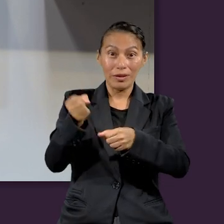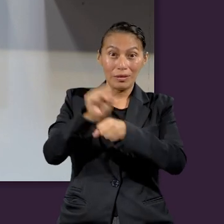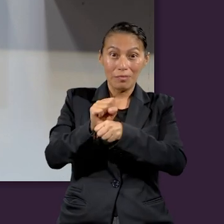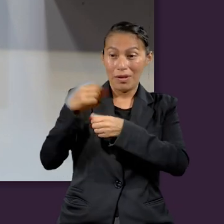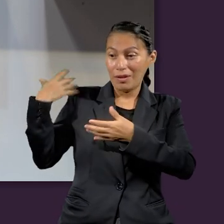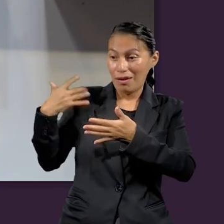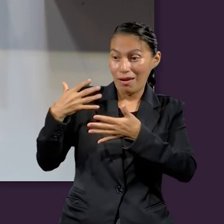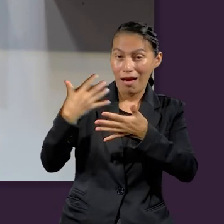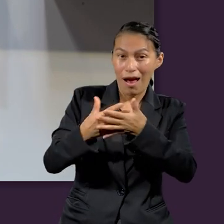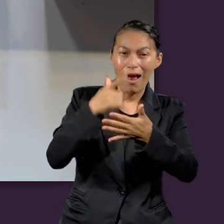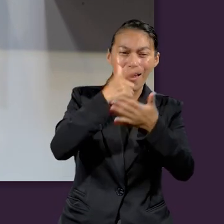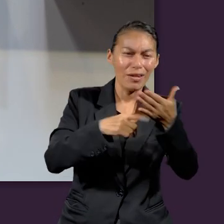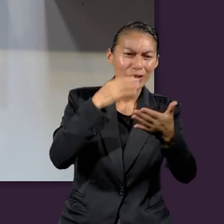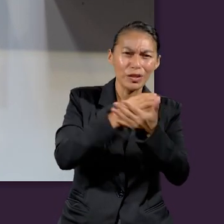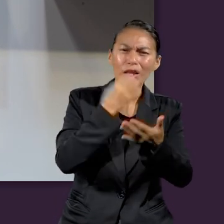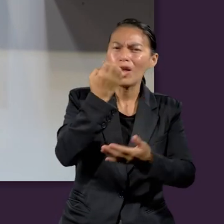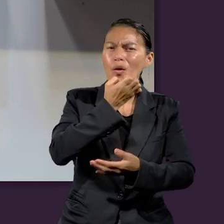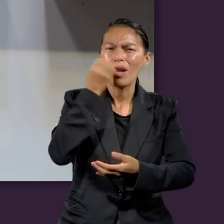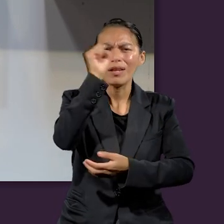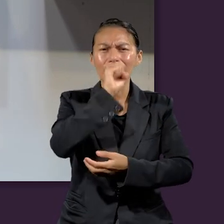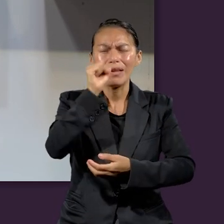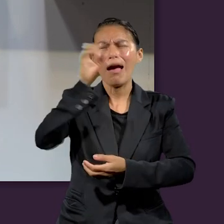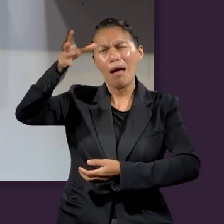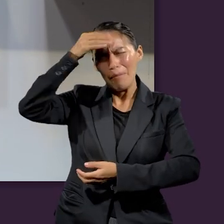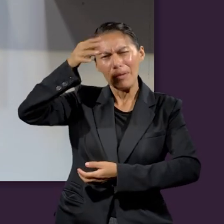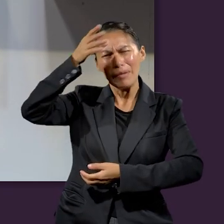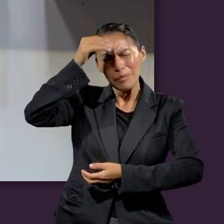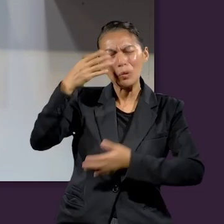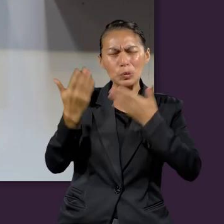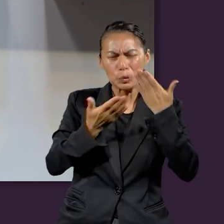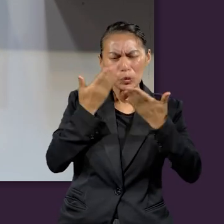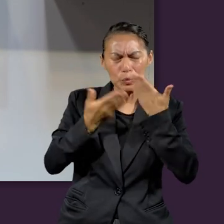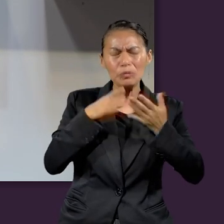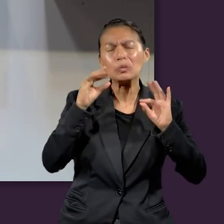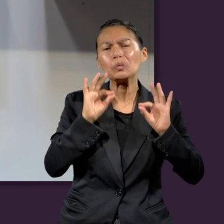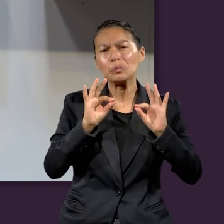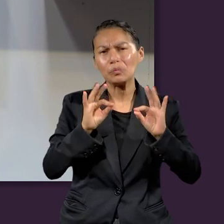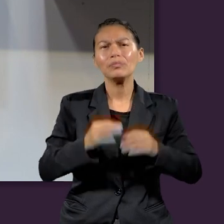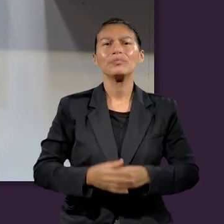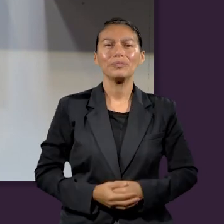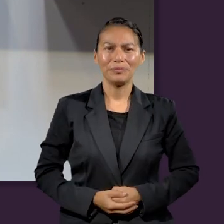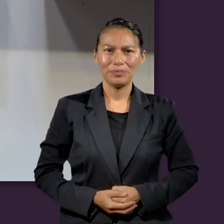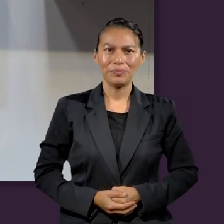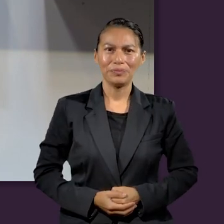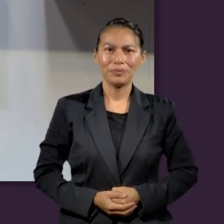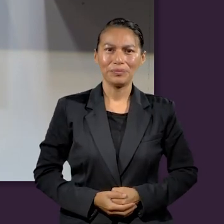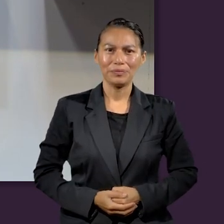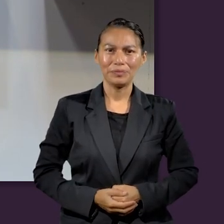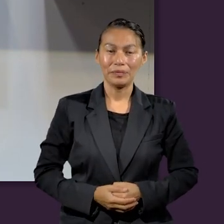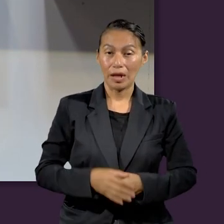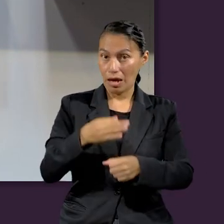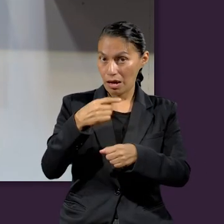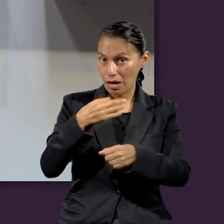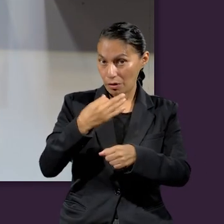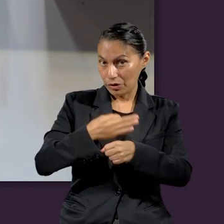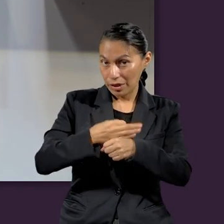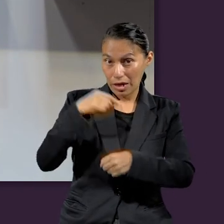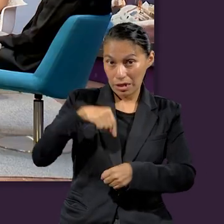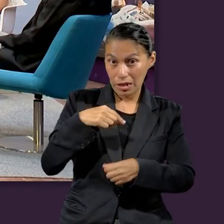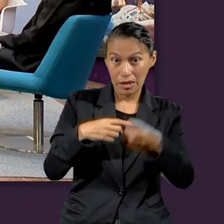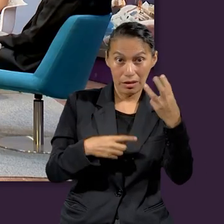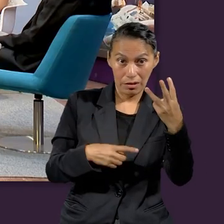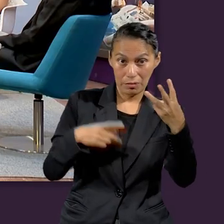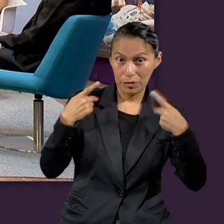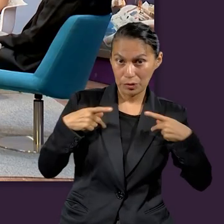aprendido durante esta semana al estudiar la lección de Escuela Sabática. Estoy aquí con tres